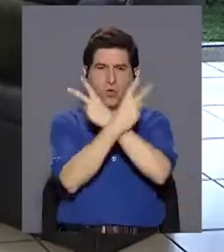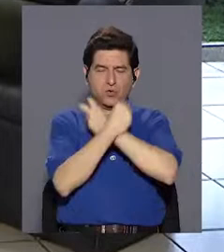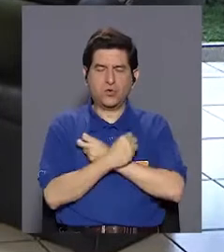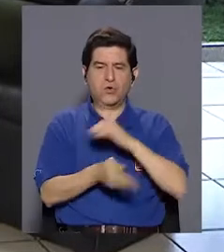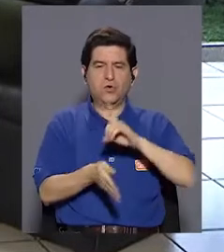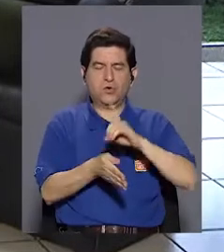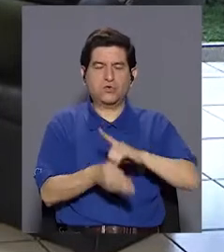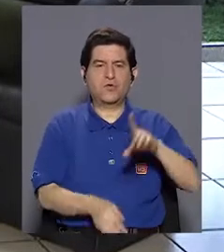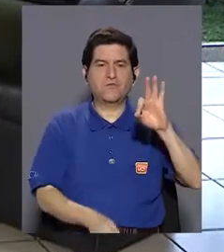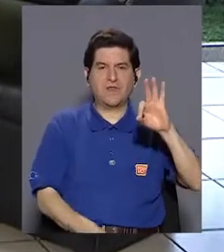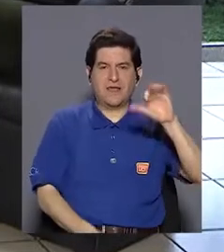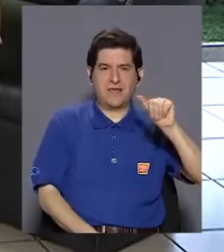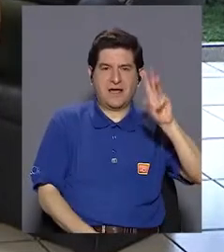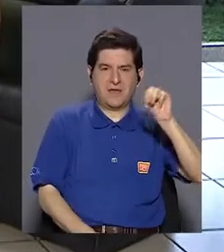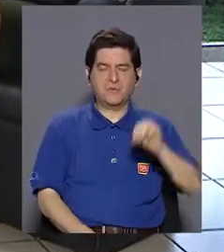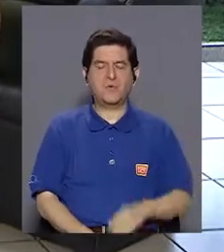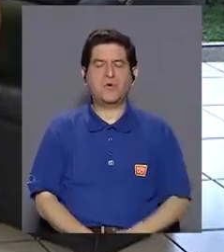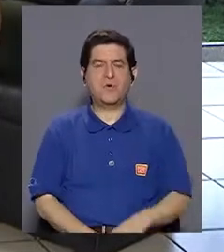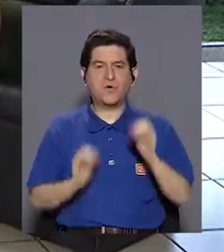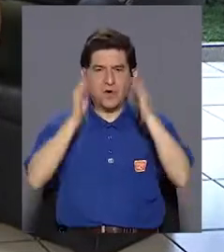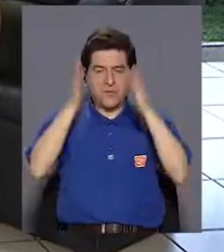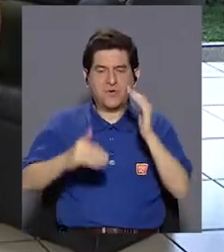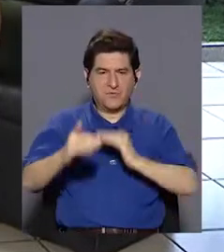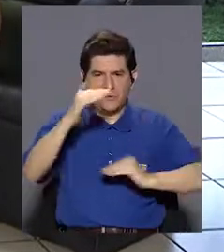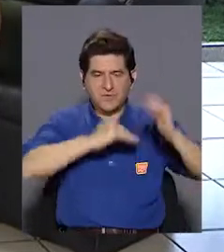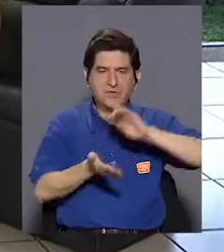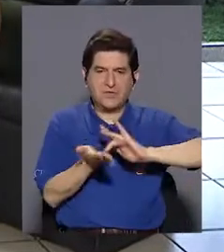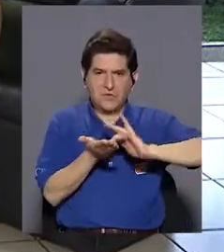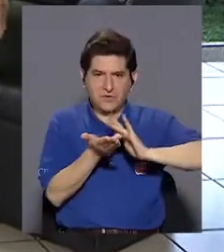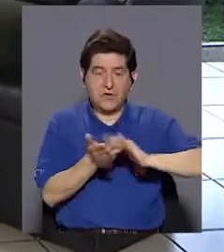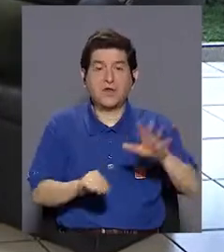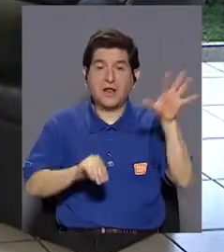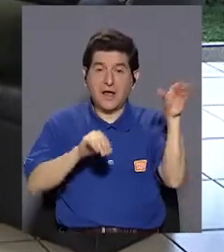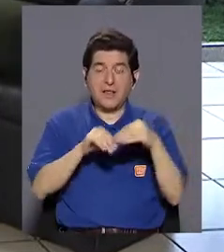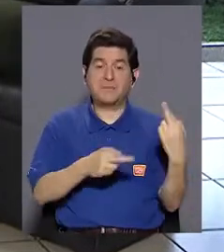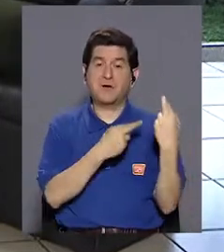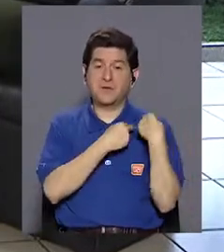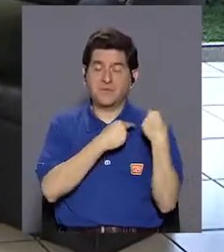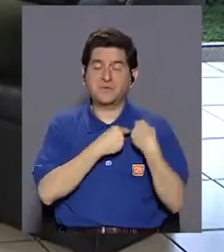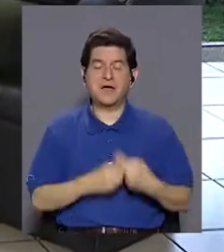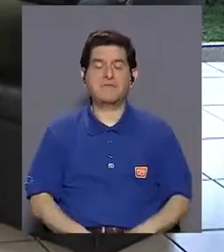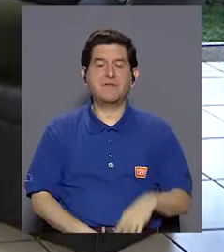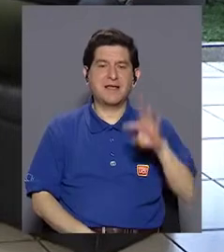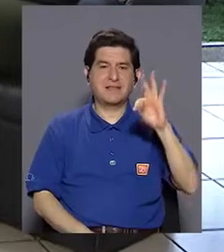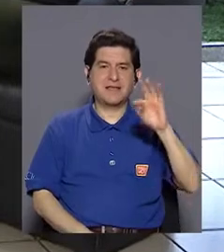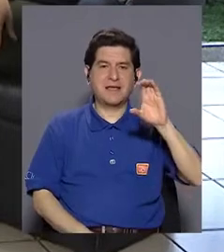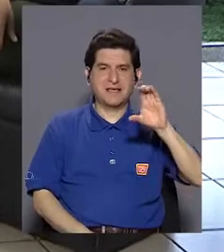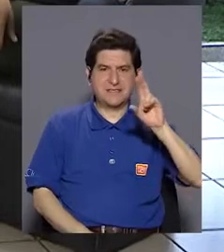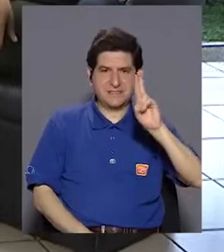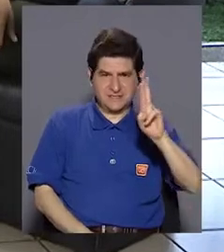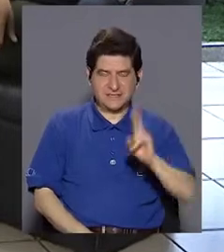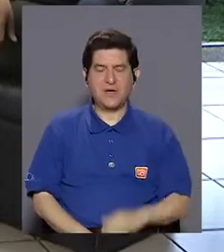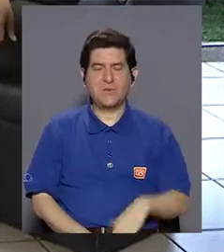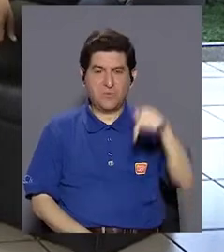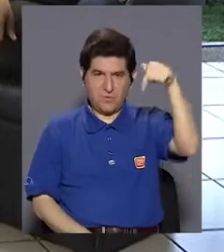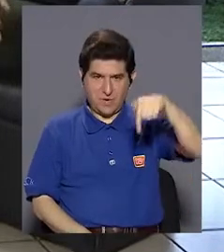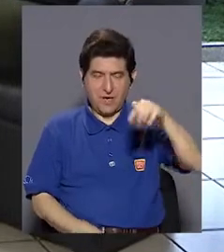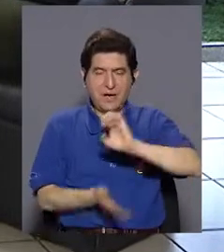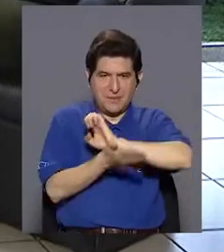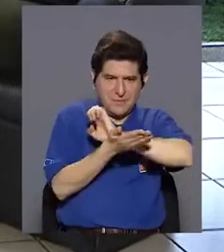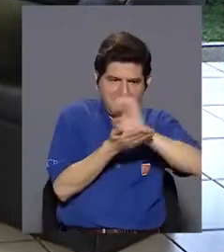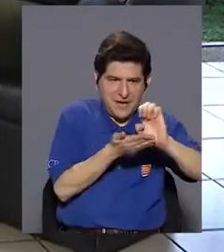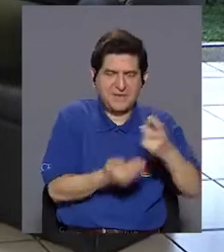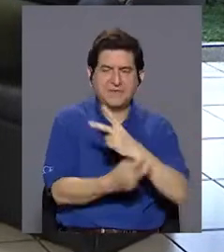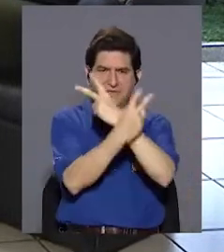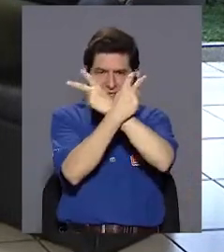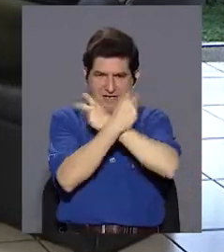doctor Freddy Arias Mora, docente de la Facultad de Farmacia y además encargado del trabajo comunal universitario